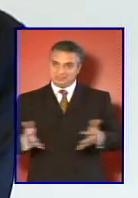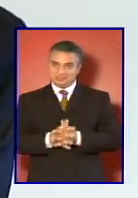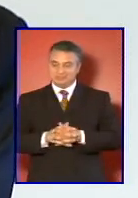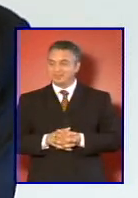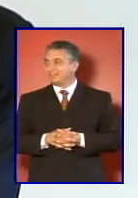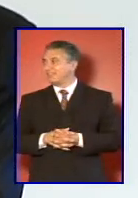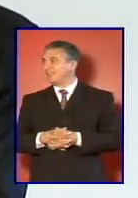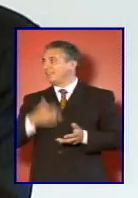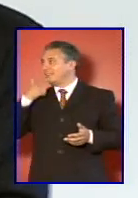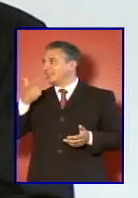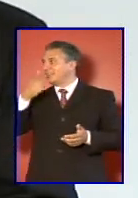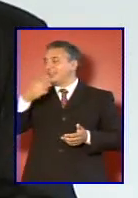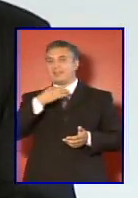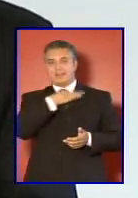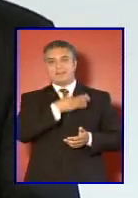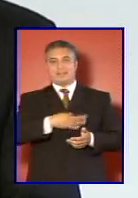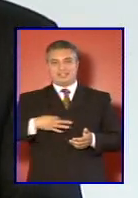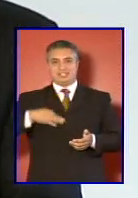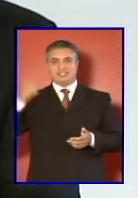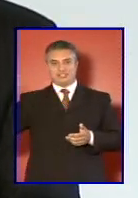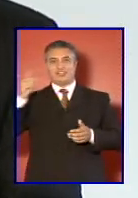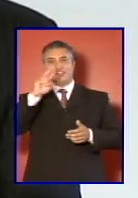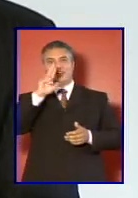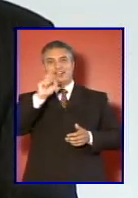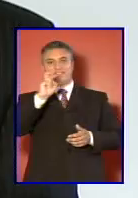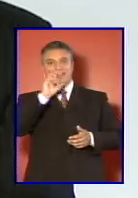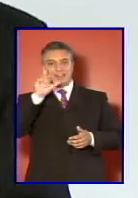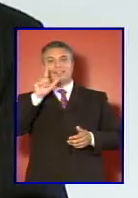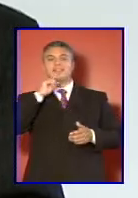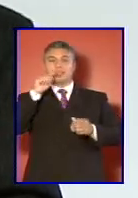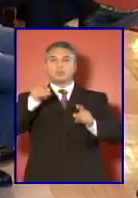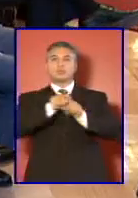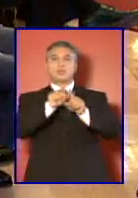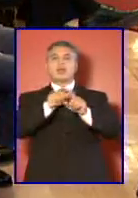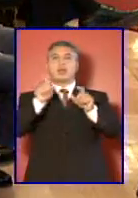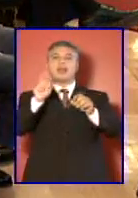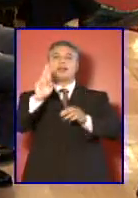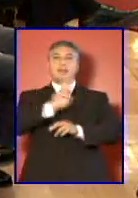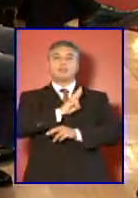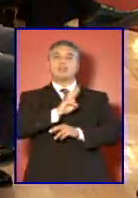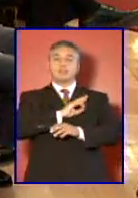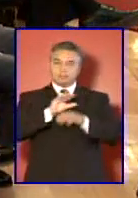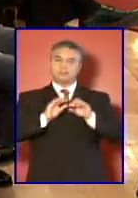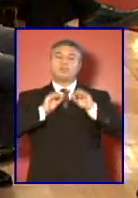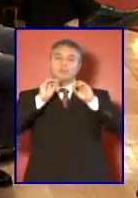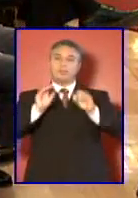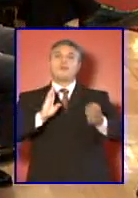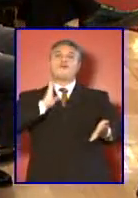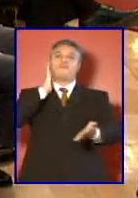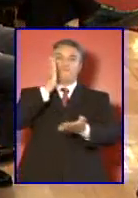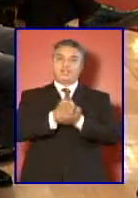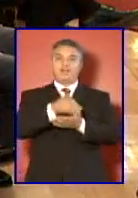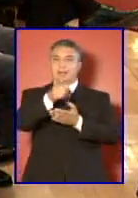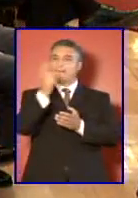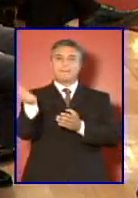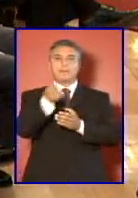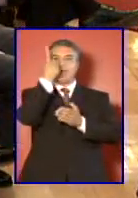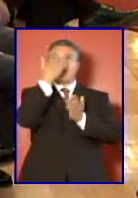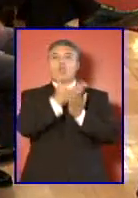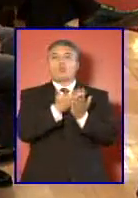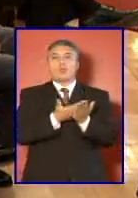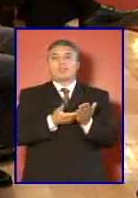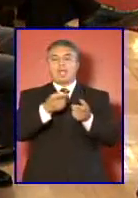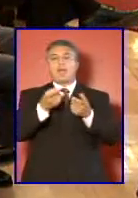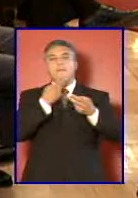agradecemos agradecemos al ministro por su respuesta con esto ponemos fin a esta actividad de la primera cuenta pública del